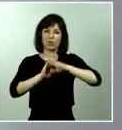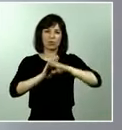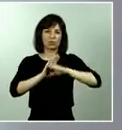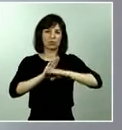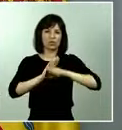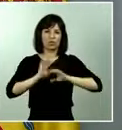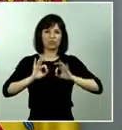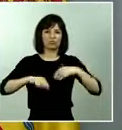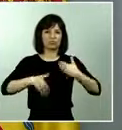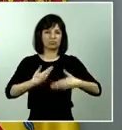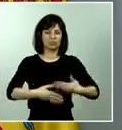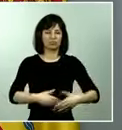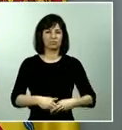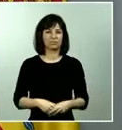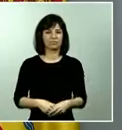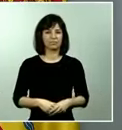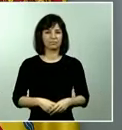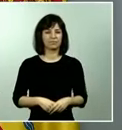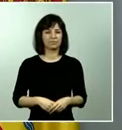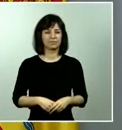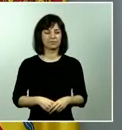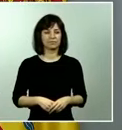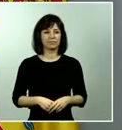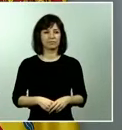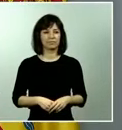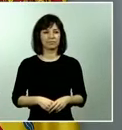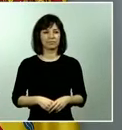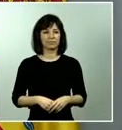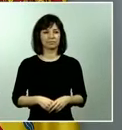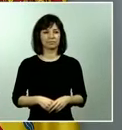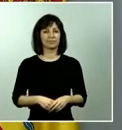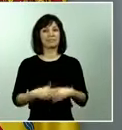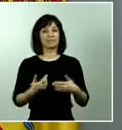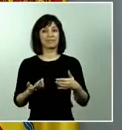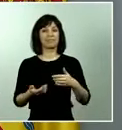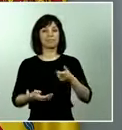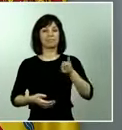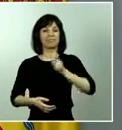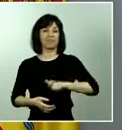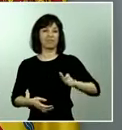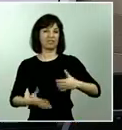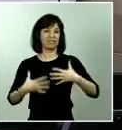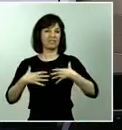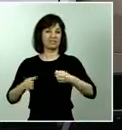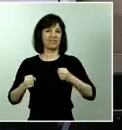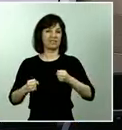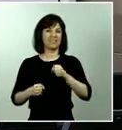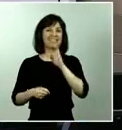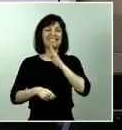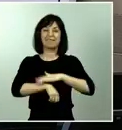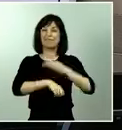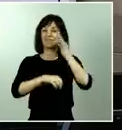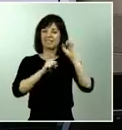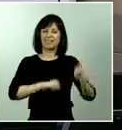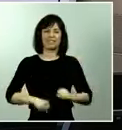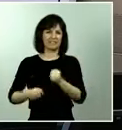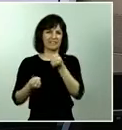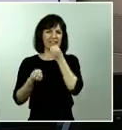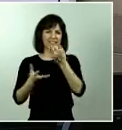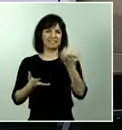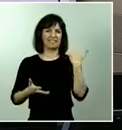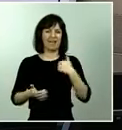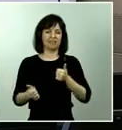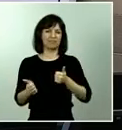sentido. Y también al personal sanitario, a la vanguardia, como ha dicho la ministra de Defensa, en la lucha contra